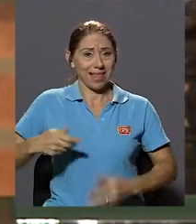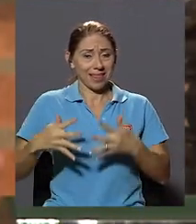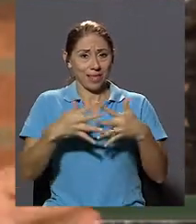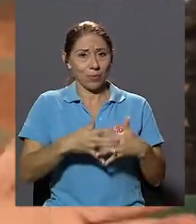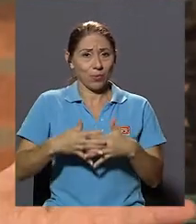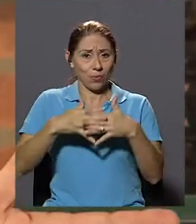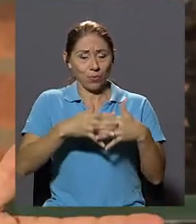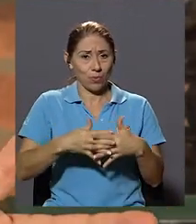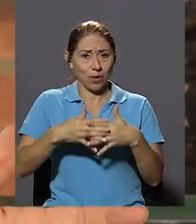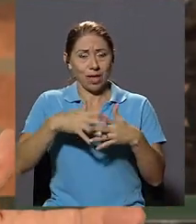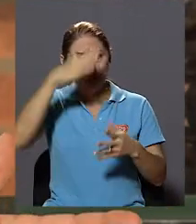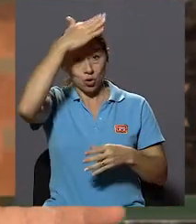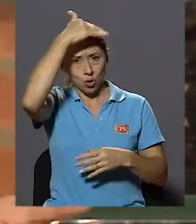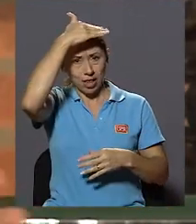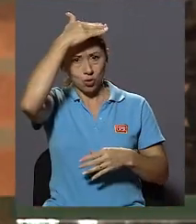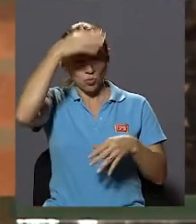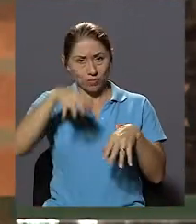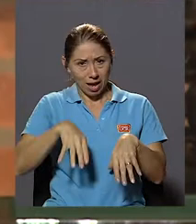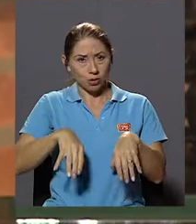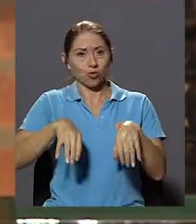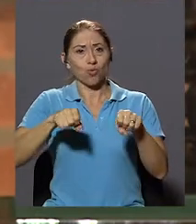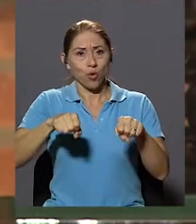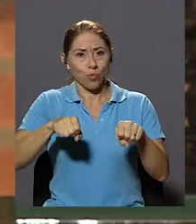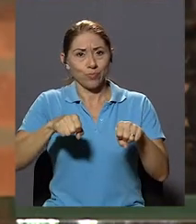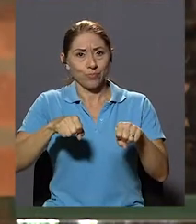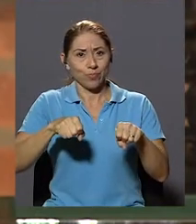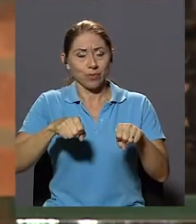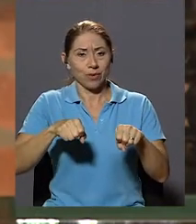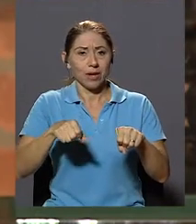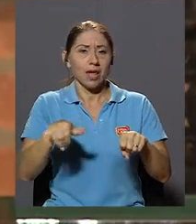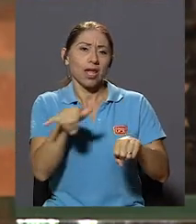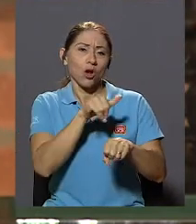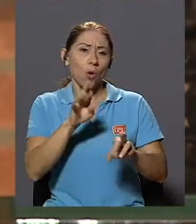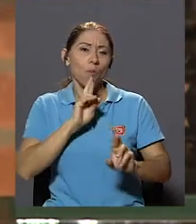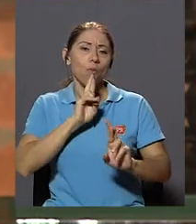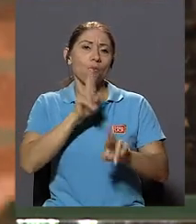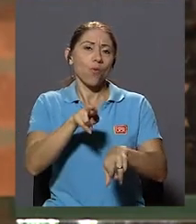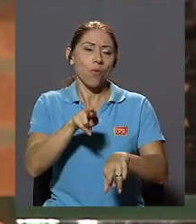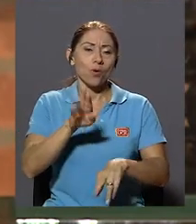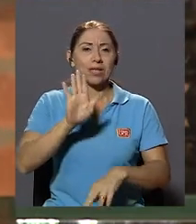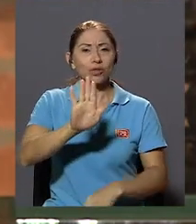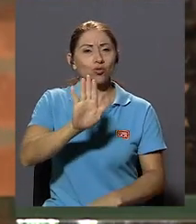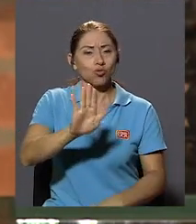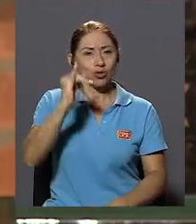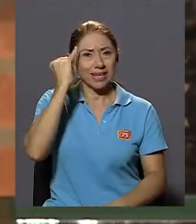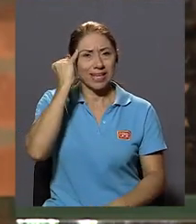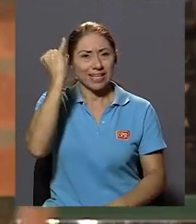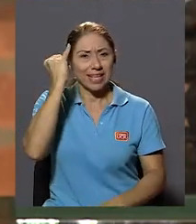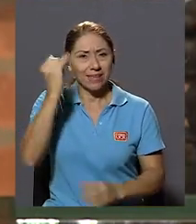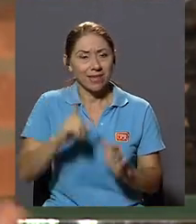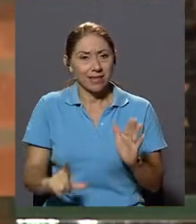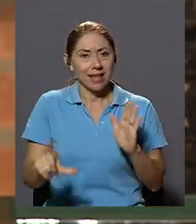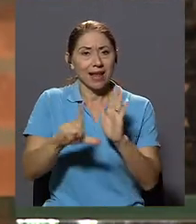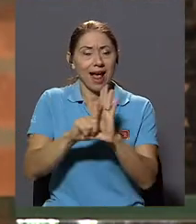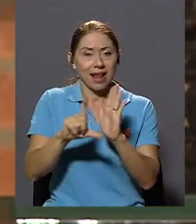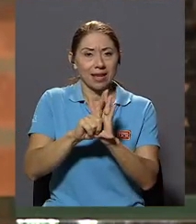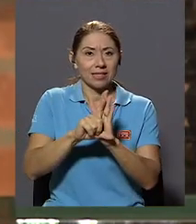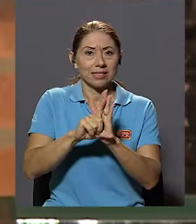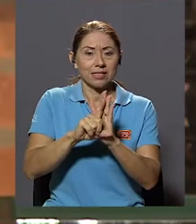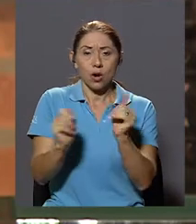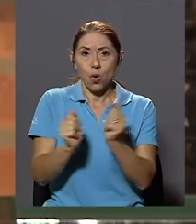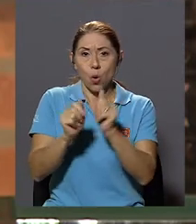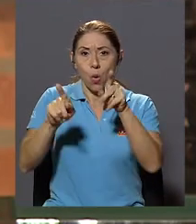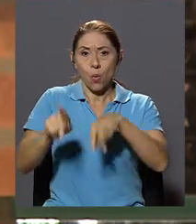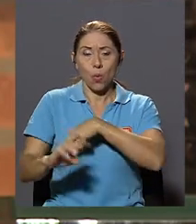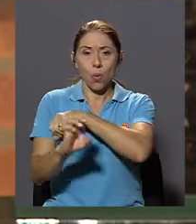La presidencia norteamericana Y en virtud de sus iniciativas legales Con respecto a